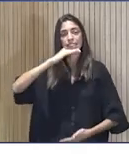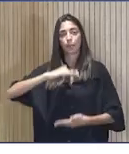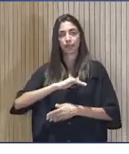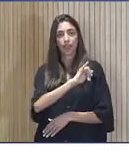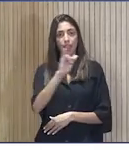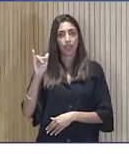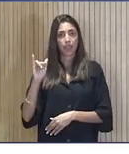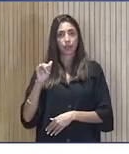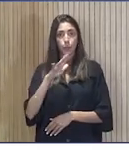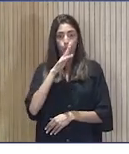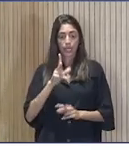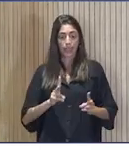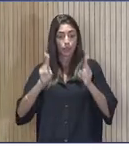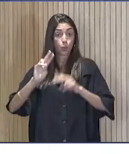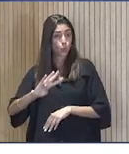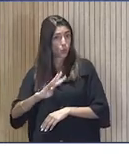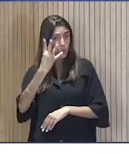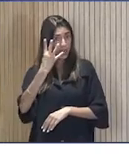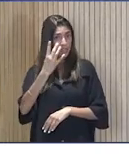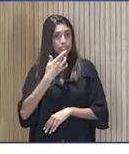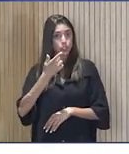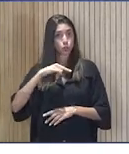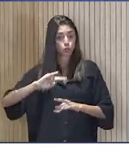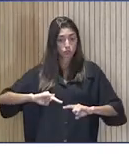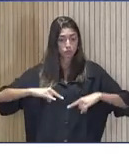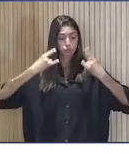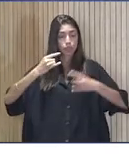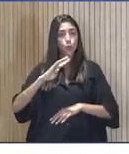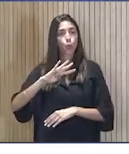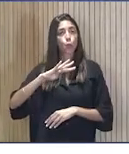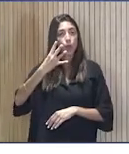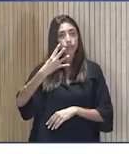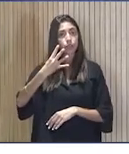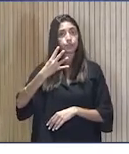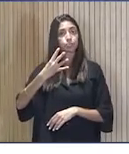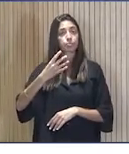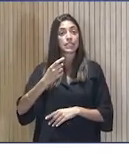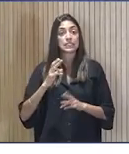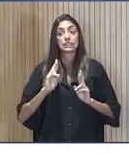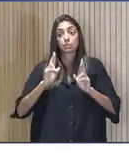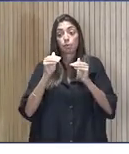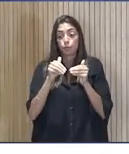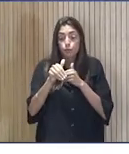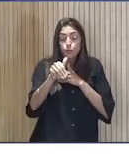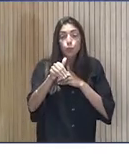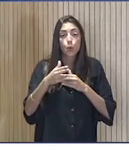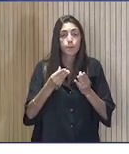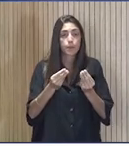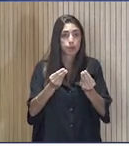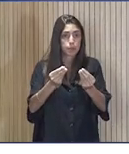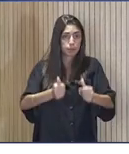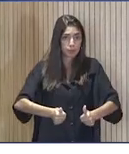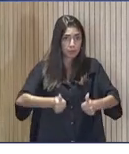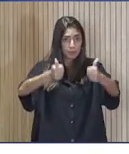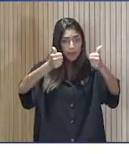Ya es la cuarta edición. Si multiplicamos esto por cuatro y esperamos poder multiplicarlos por muchísimos más en el futuro,